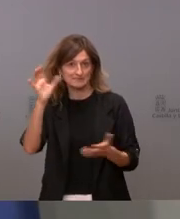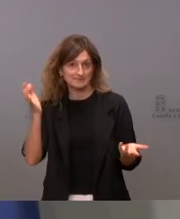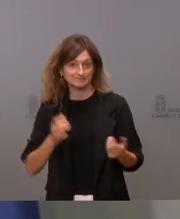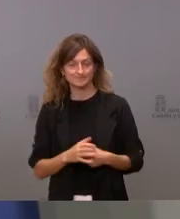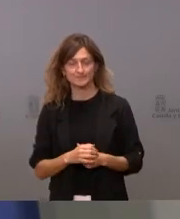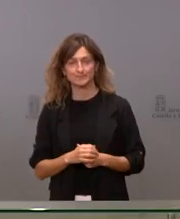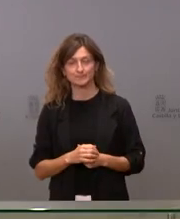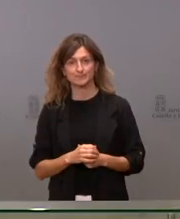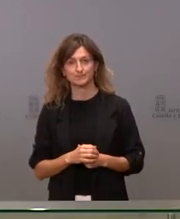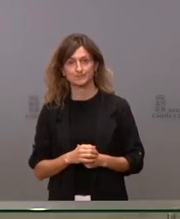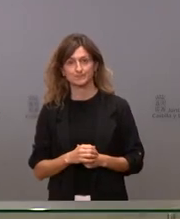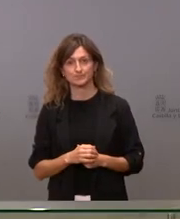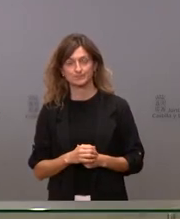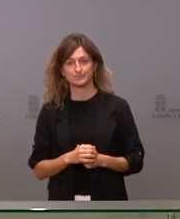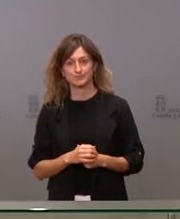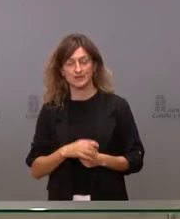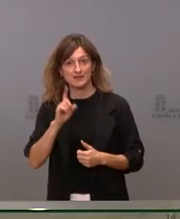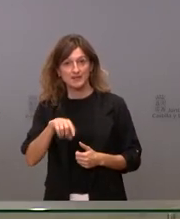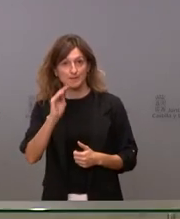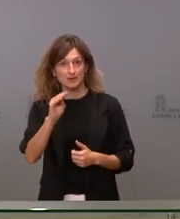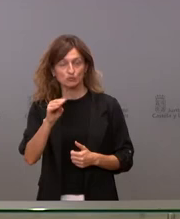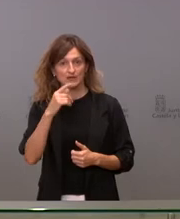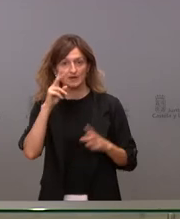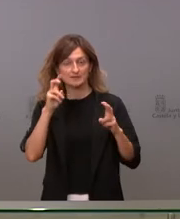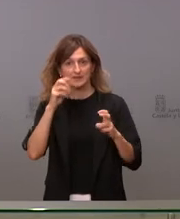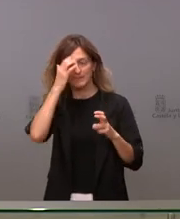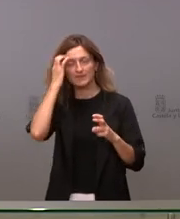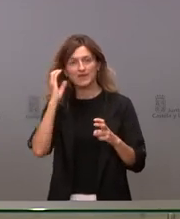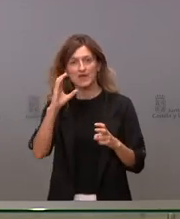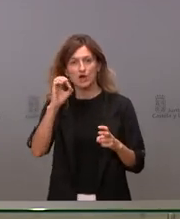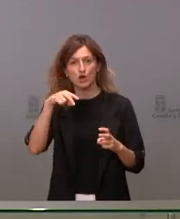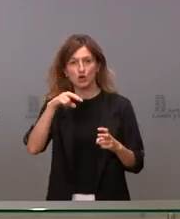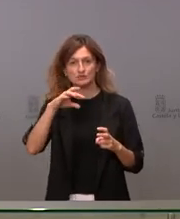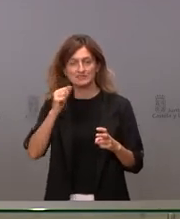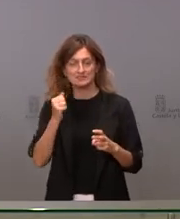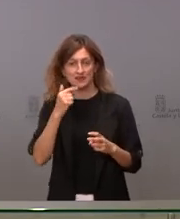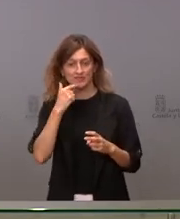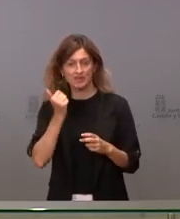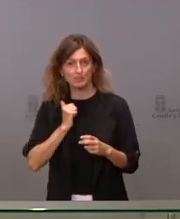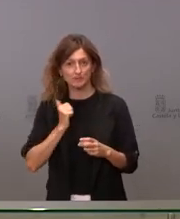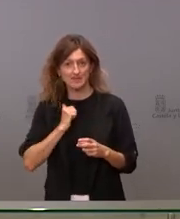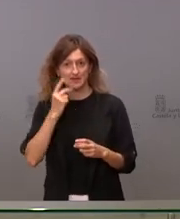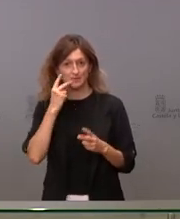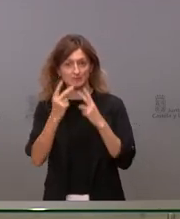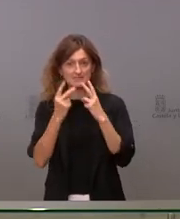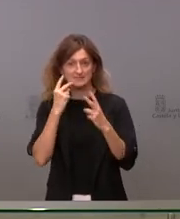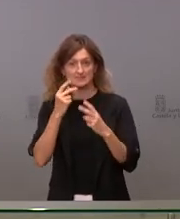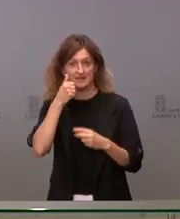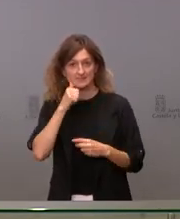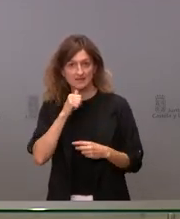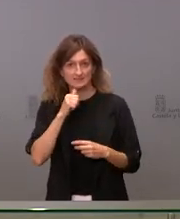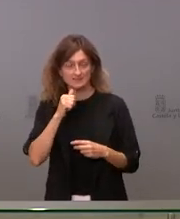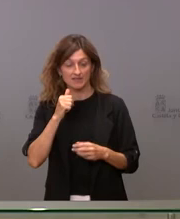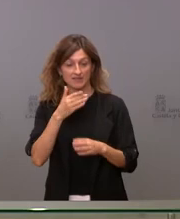si quería preguntarle precisamente los auxiliares de Compostilla van a aprovechar la visita del presidente Pedro Sánchez este